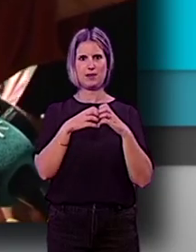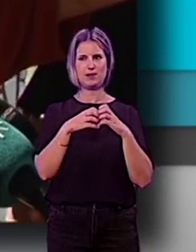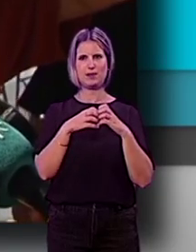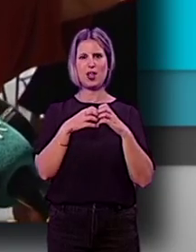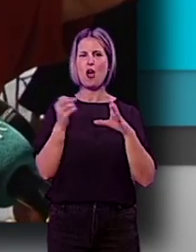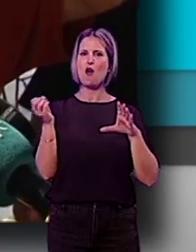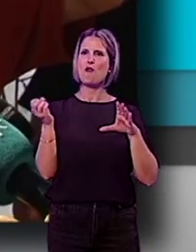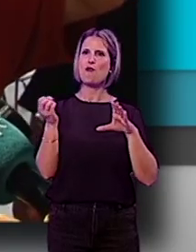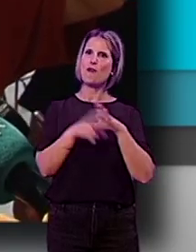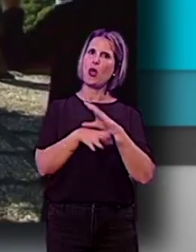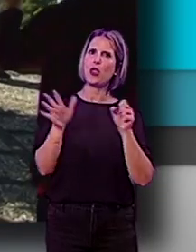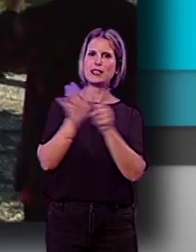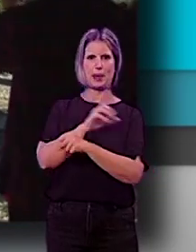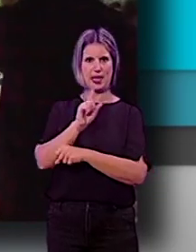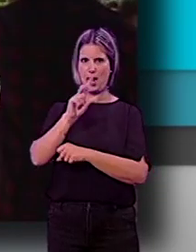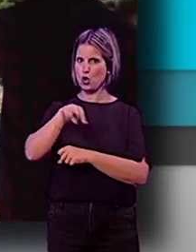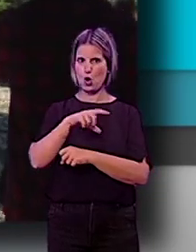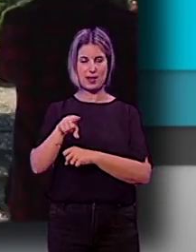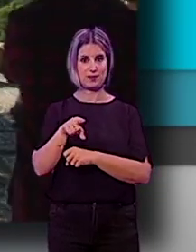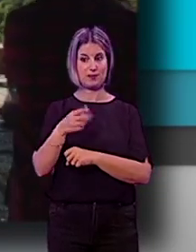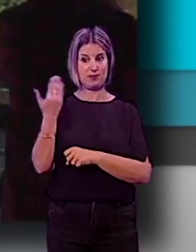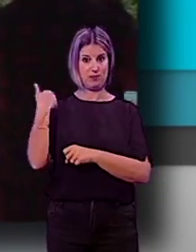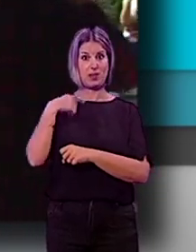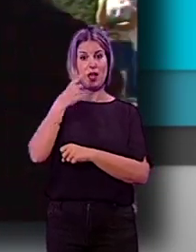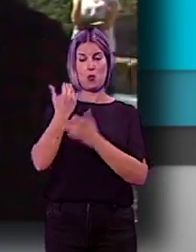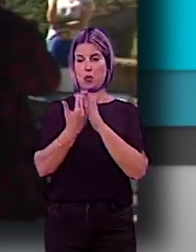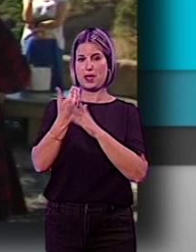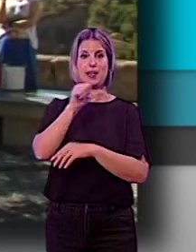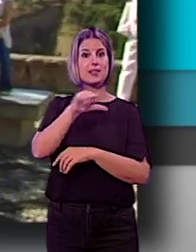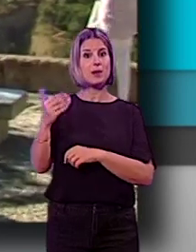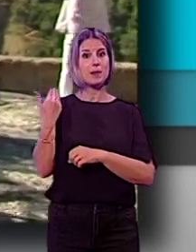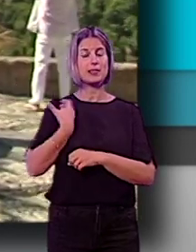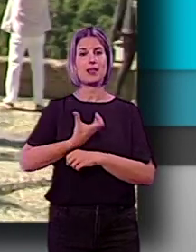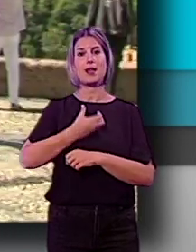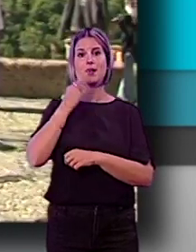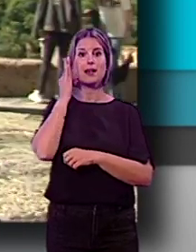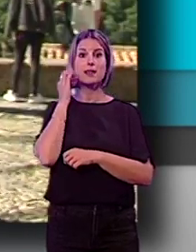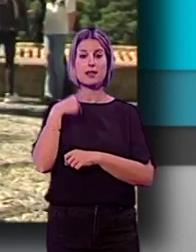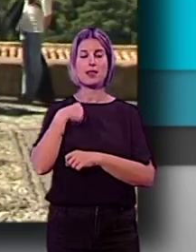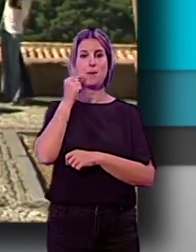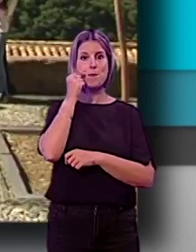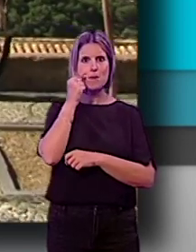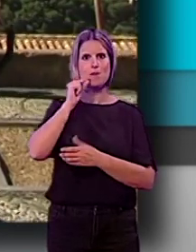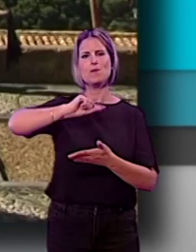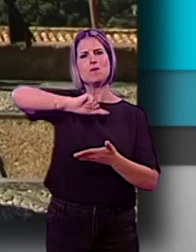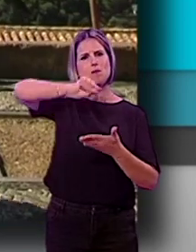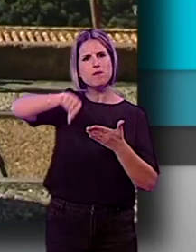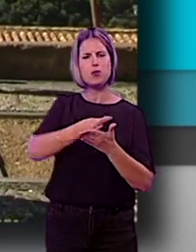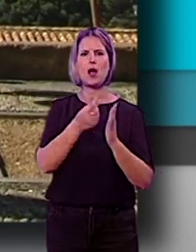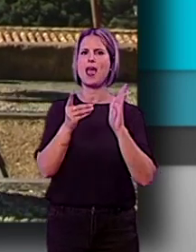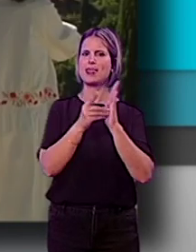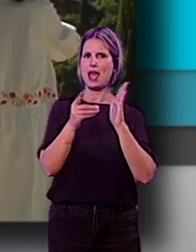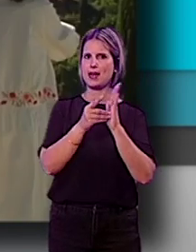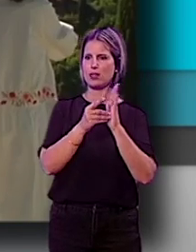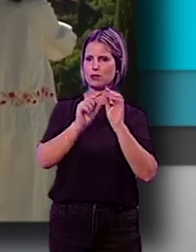fondos buitre en esta ciudad. Recordar que hace unos días la semana pasada la alcaldesa de Granada Marifran Carazo firmó un decreto para